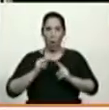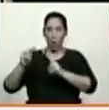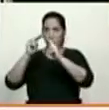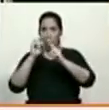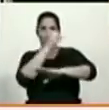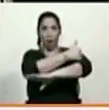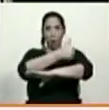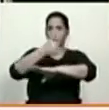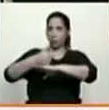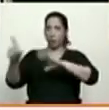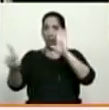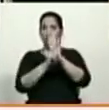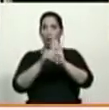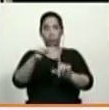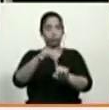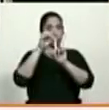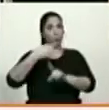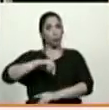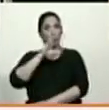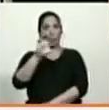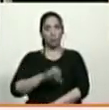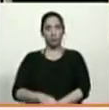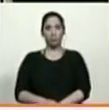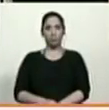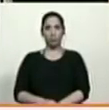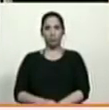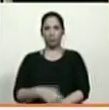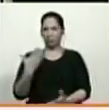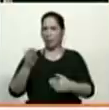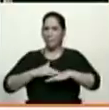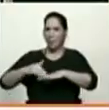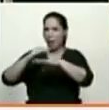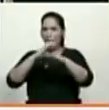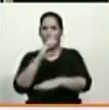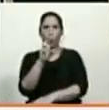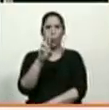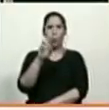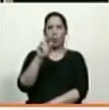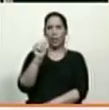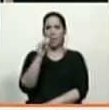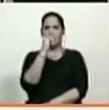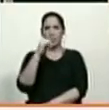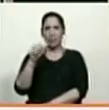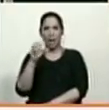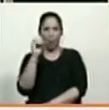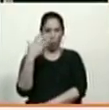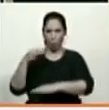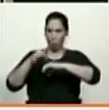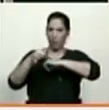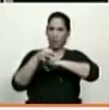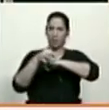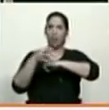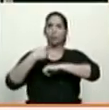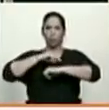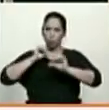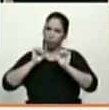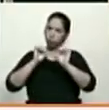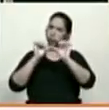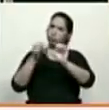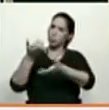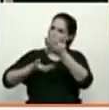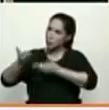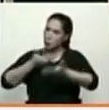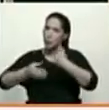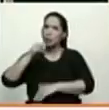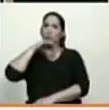autoridades legítimas de nuestro país. El hecho de que Curazao, una isla con la cual hemos mantenido relaciones